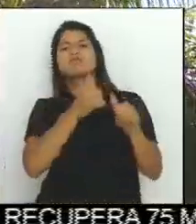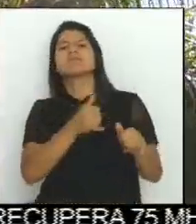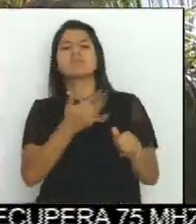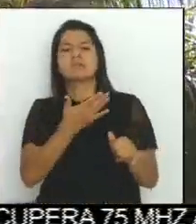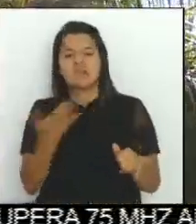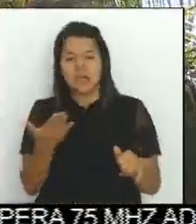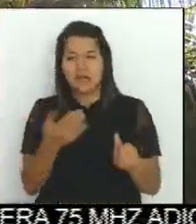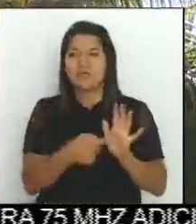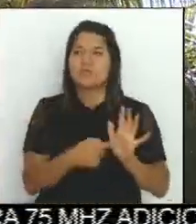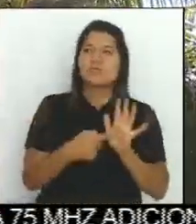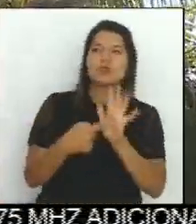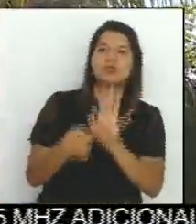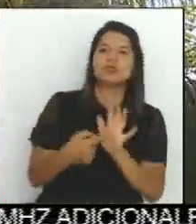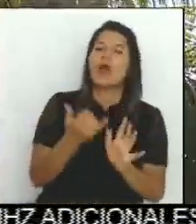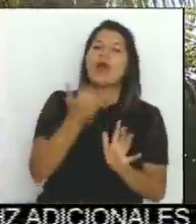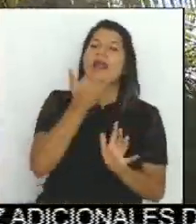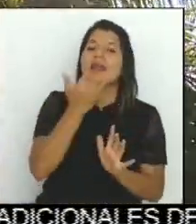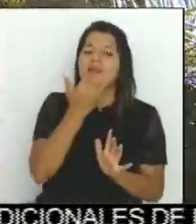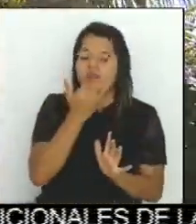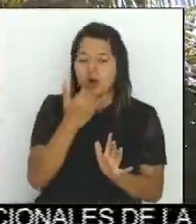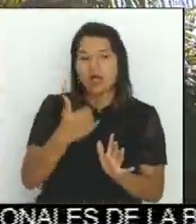humanos del CNP.